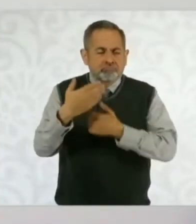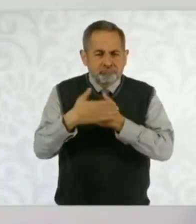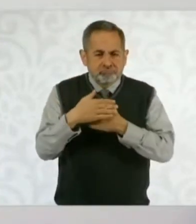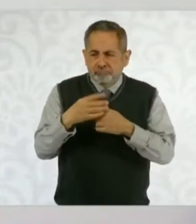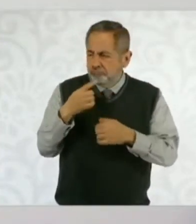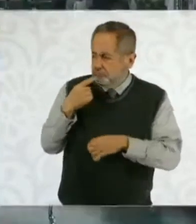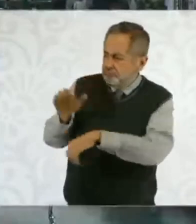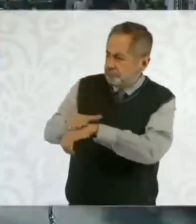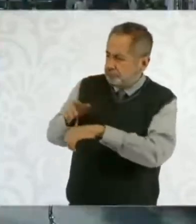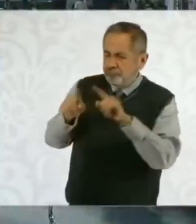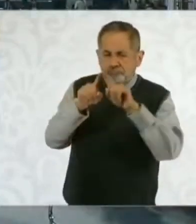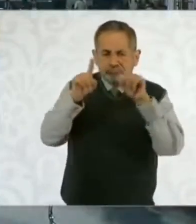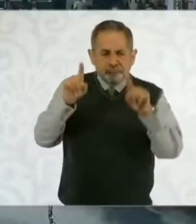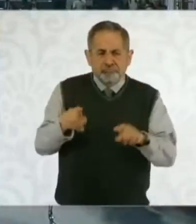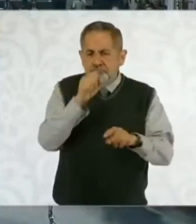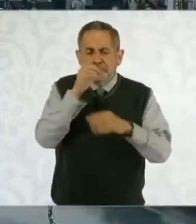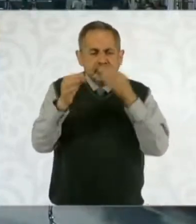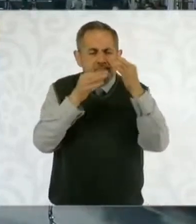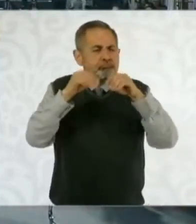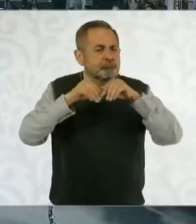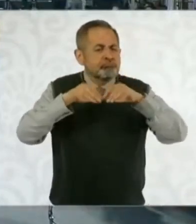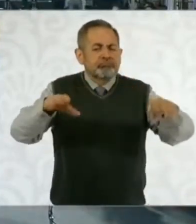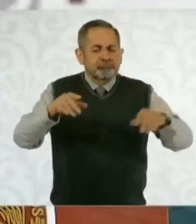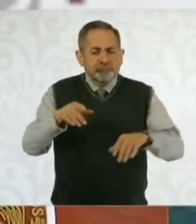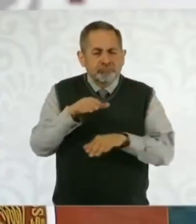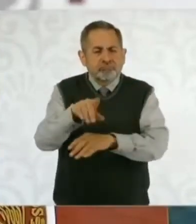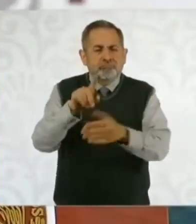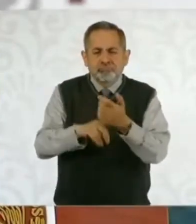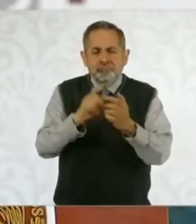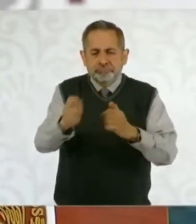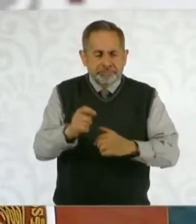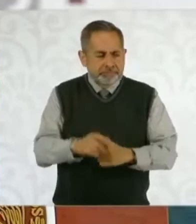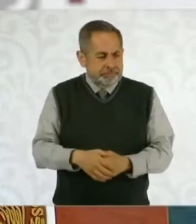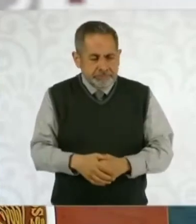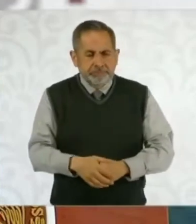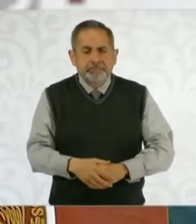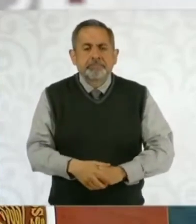situación. A ver, por acá.